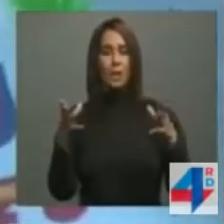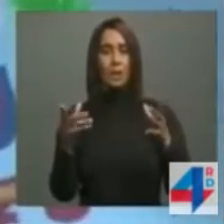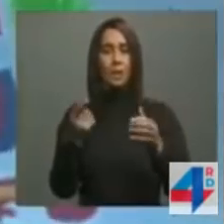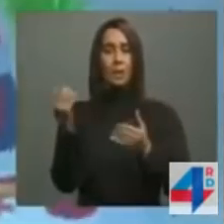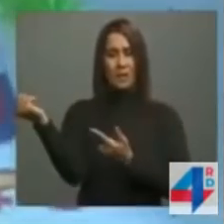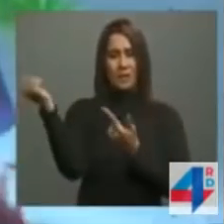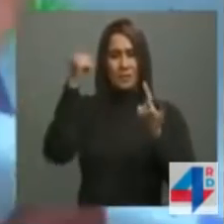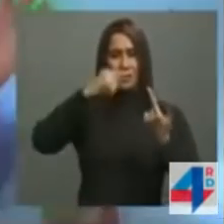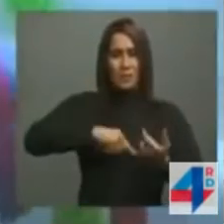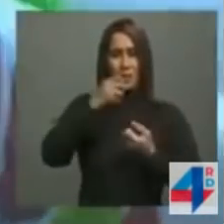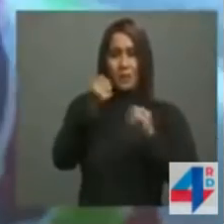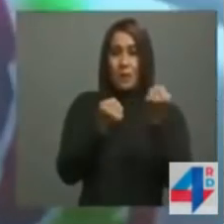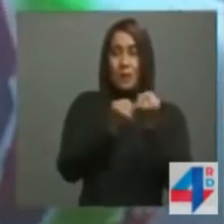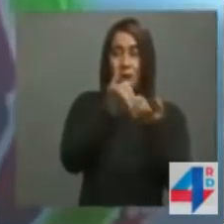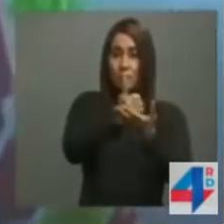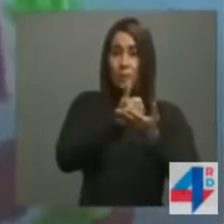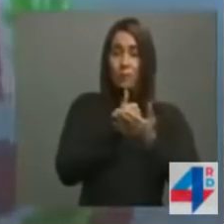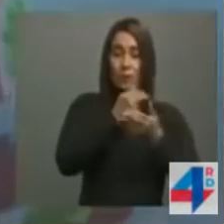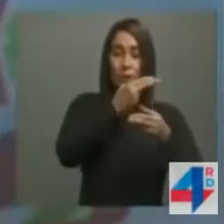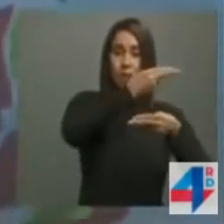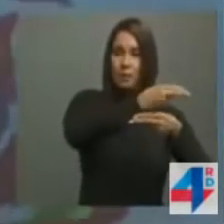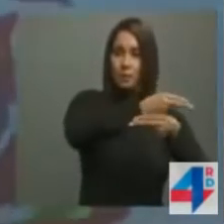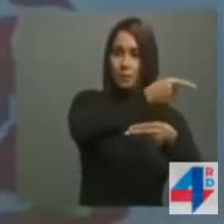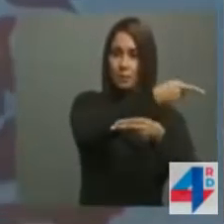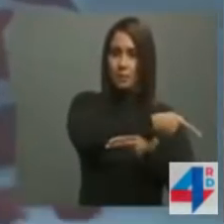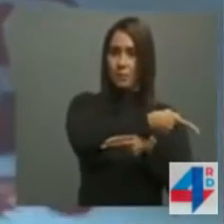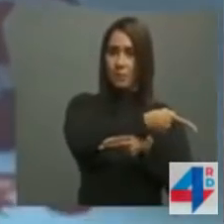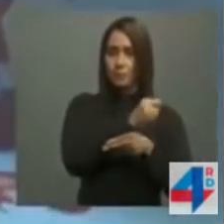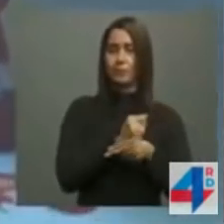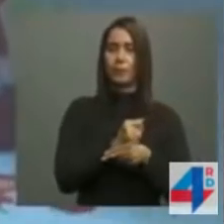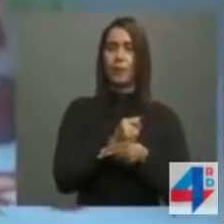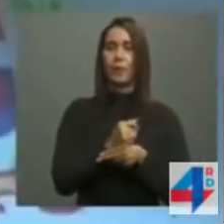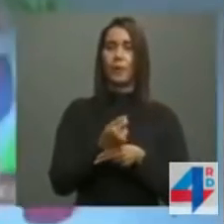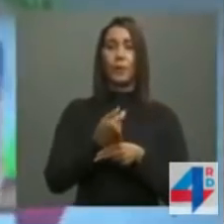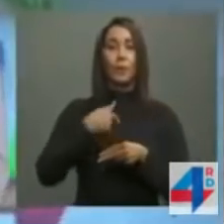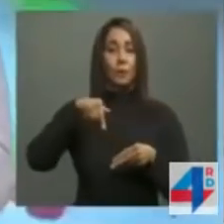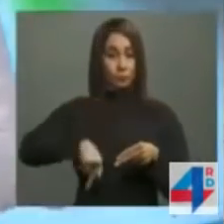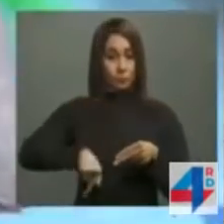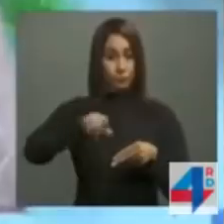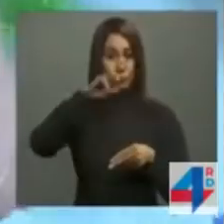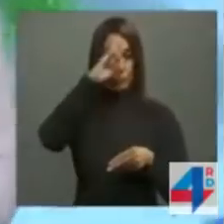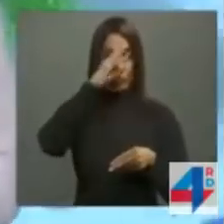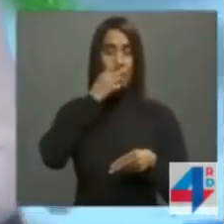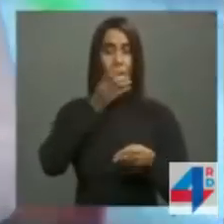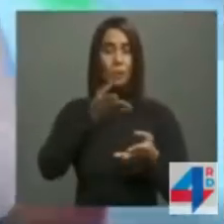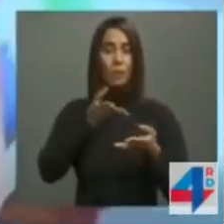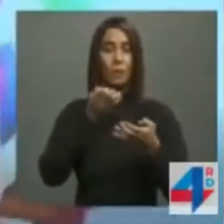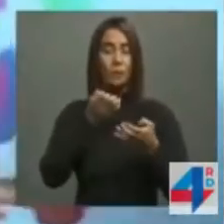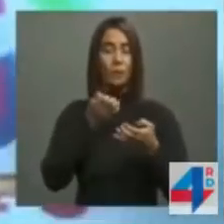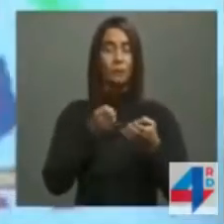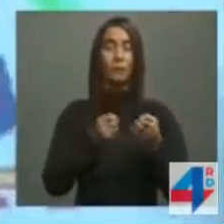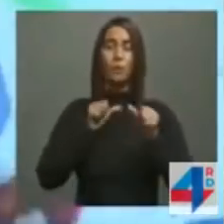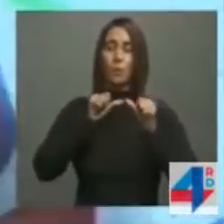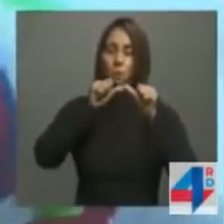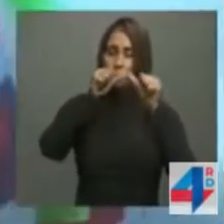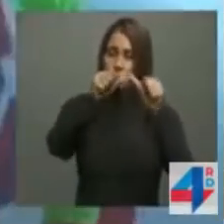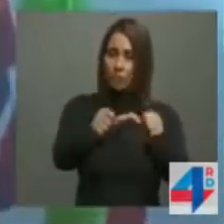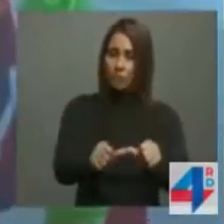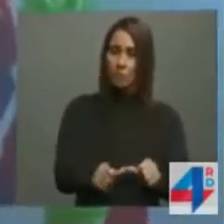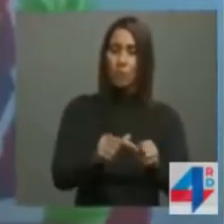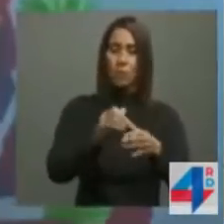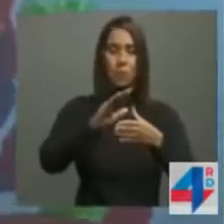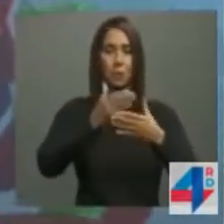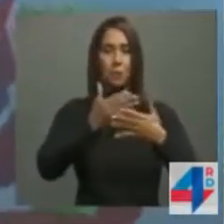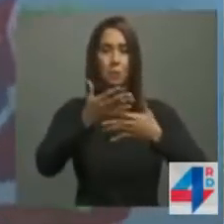acuden en rescate de Haití como corresponde. Por nuestra parte, nos proponemos seguir manteniendo unas